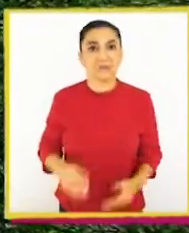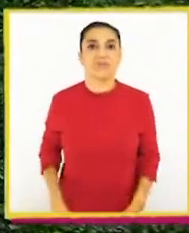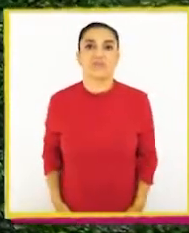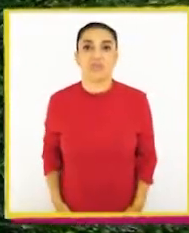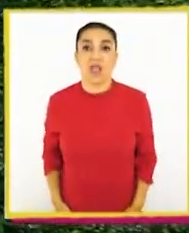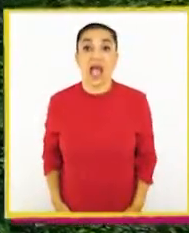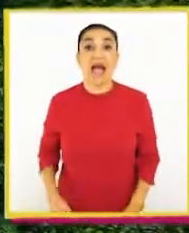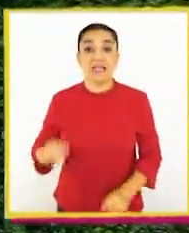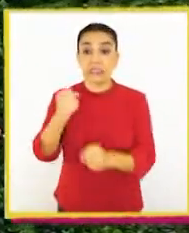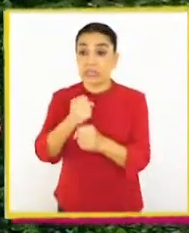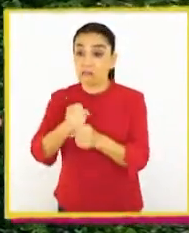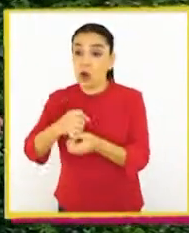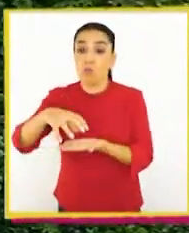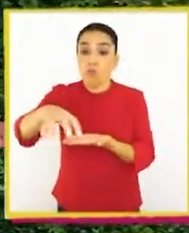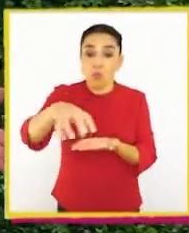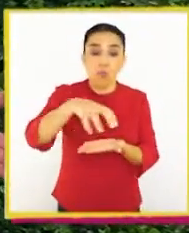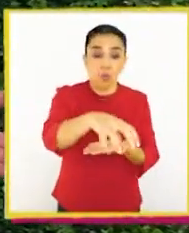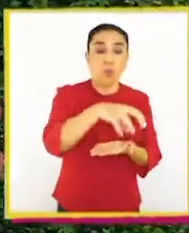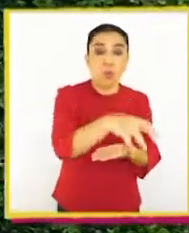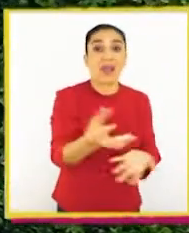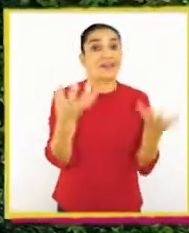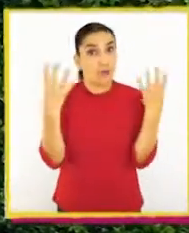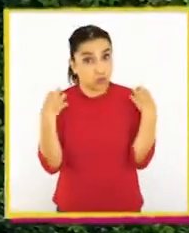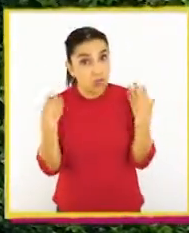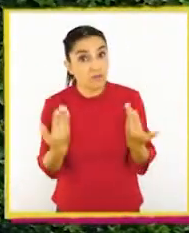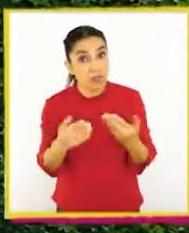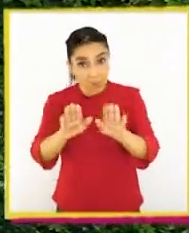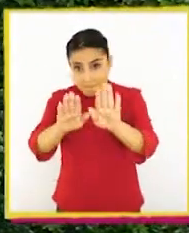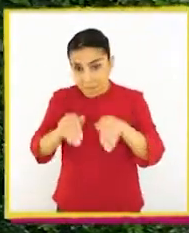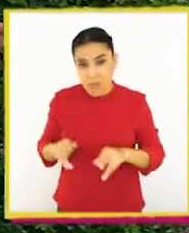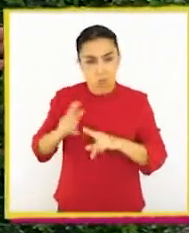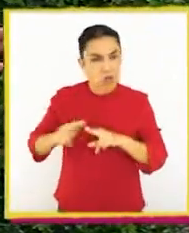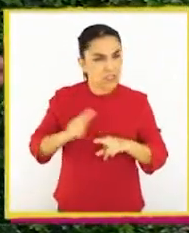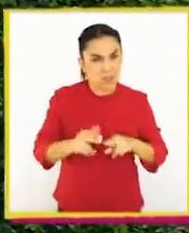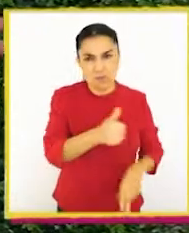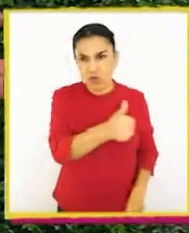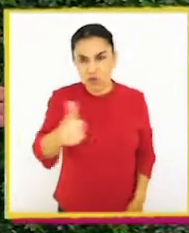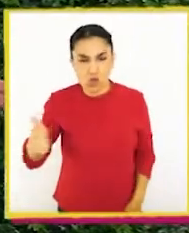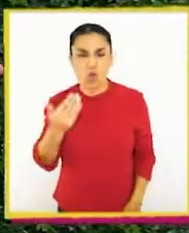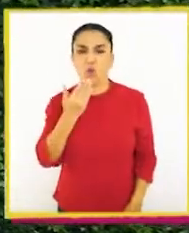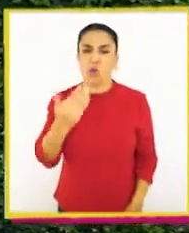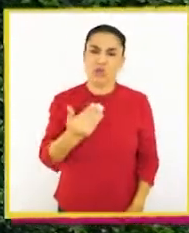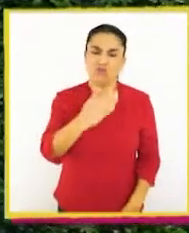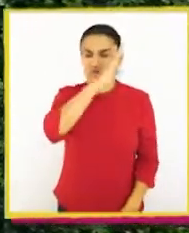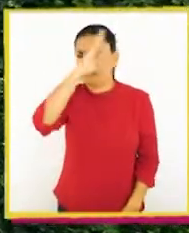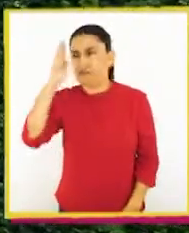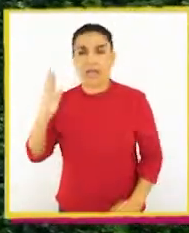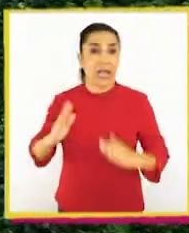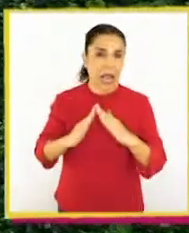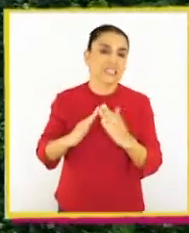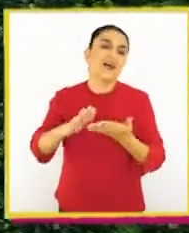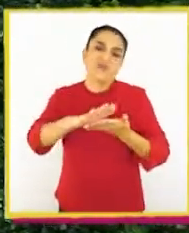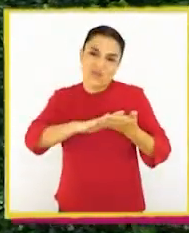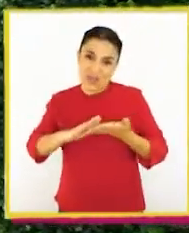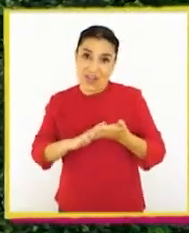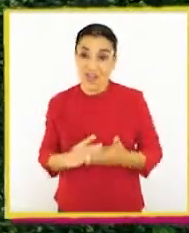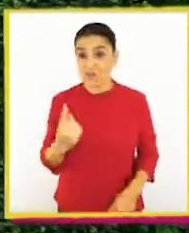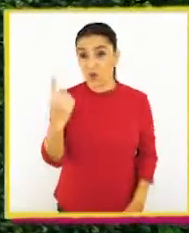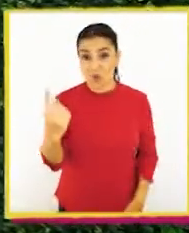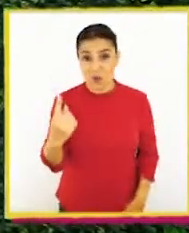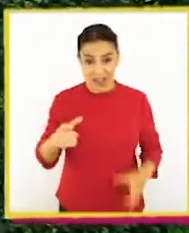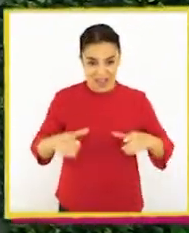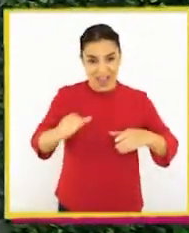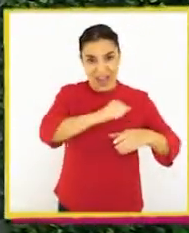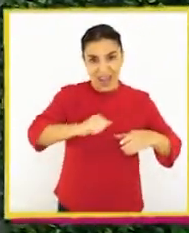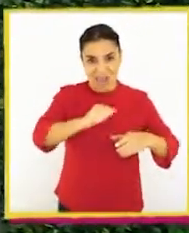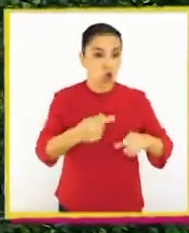Dividiéndose las tareas y responsabilidades, claro, igual como lo hacemos todos cuando hay mucha pega en la casa. Por ejemplo, uno lava la